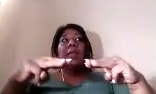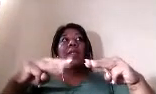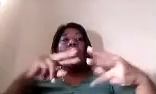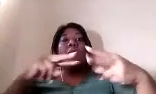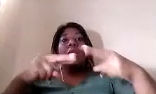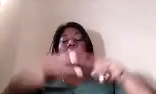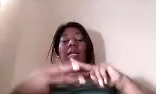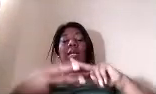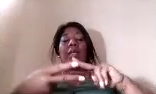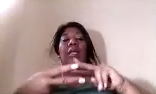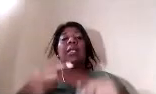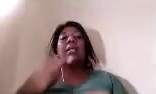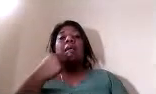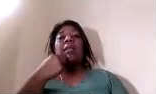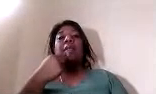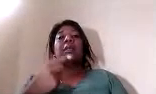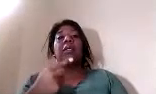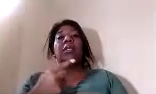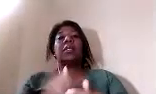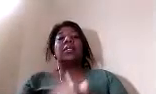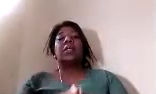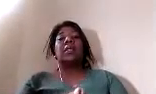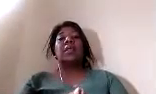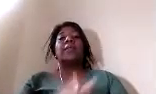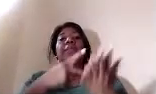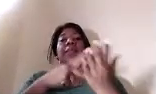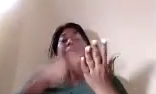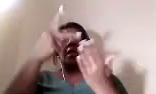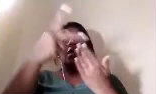ser un un proyecto